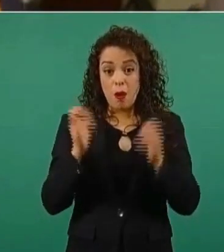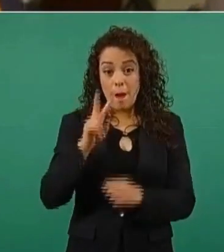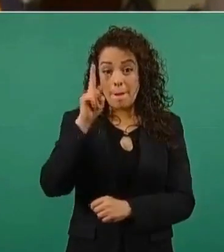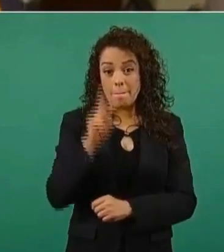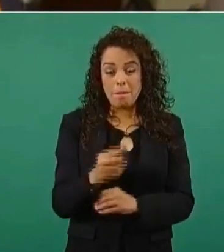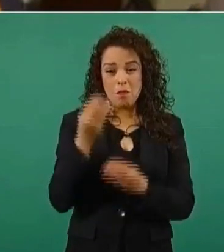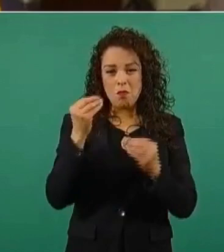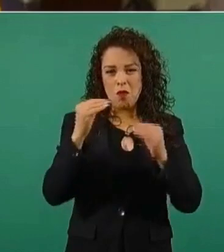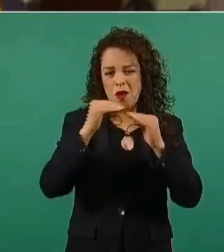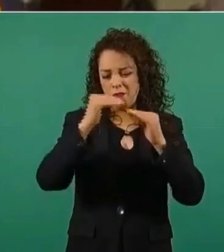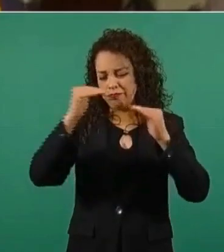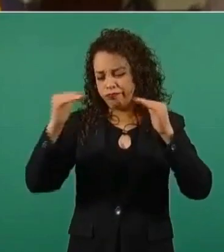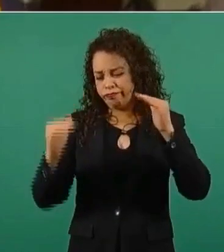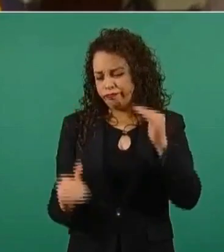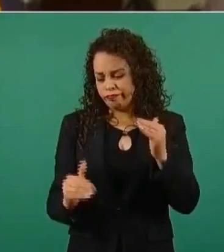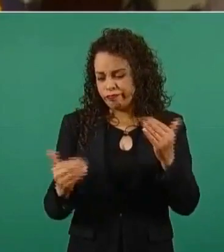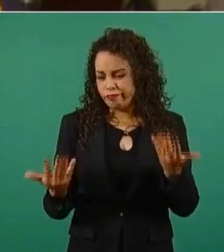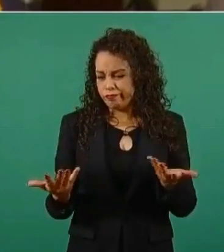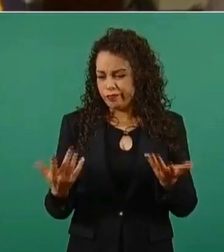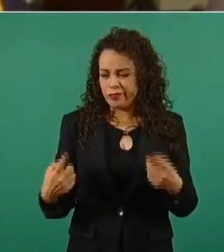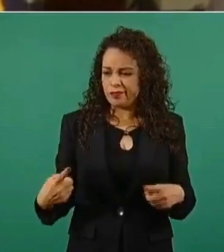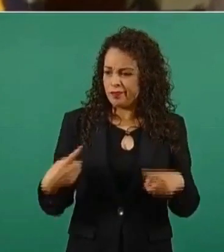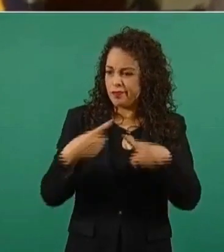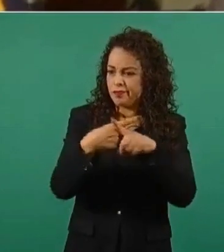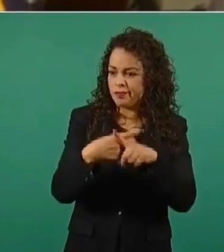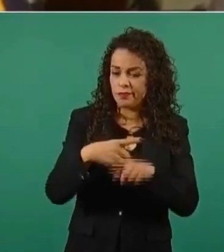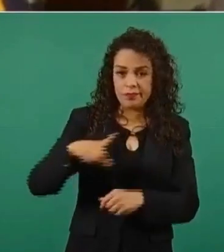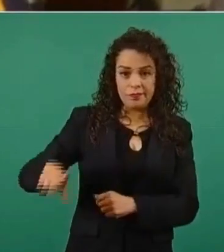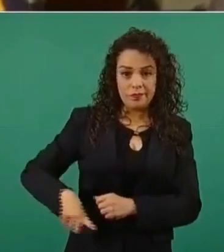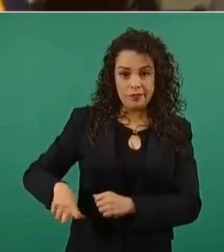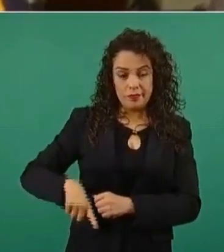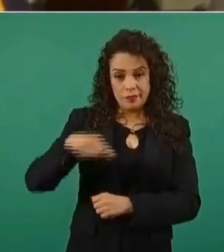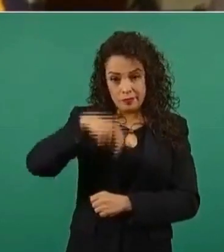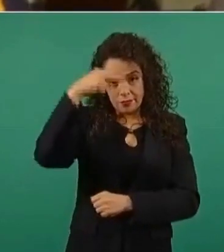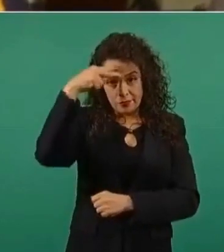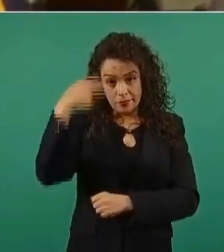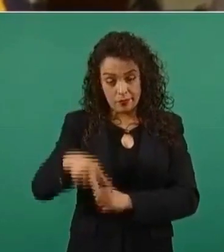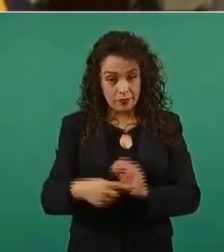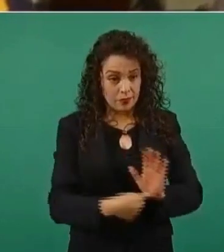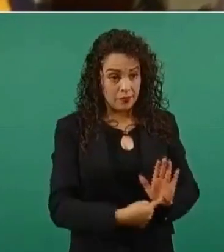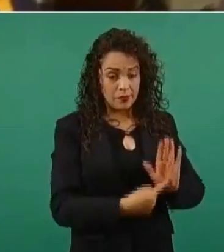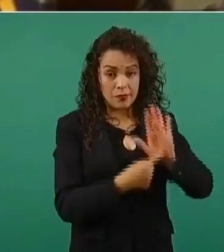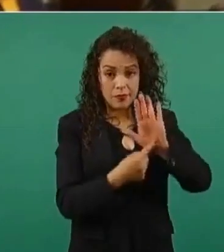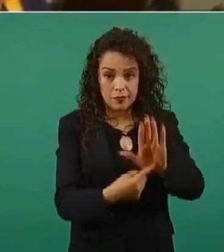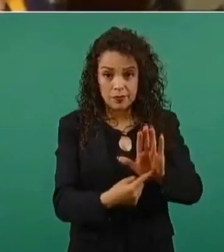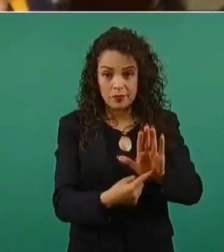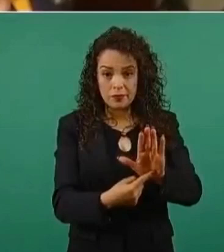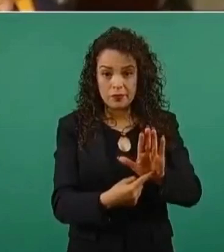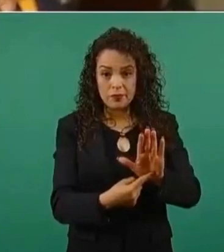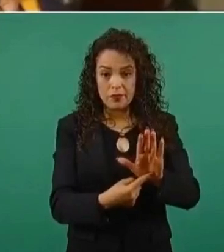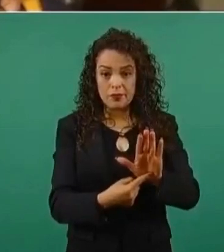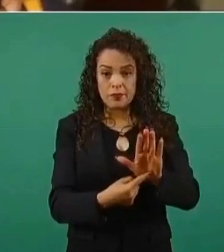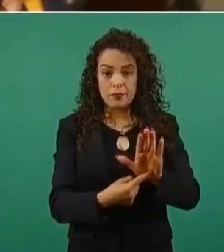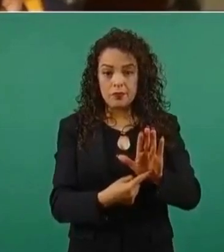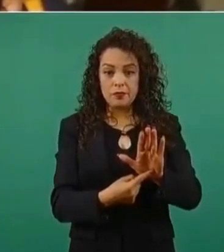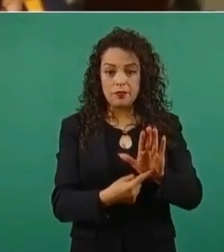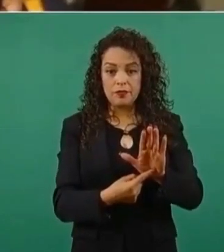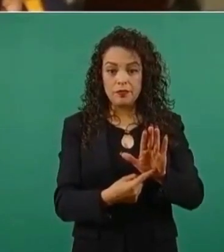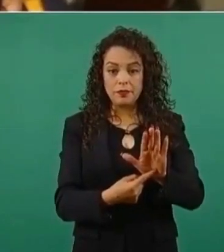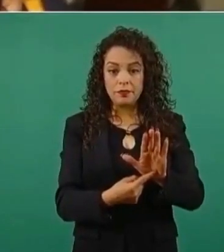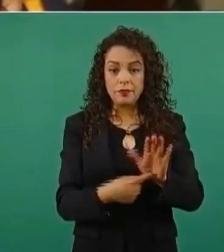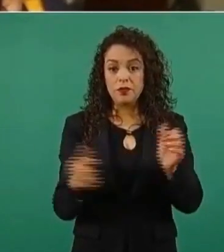las cifras que presenta el gobierno mexicano, en comparación con las grandes